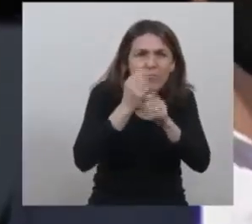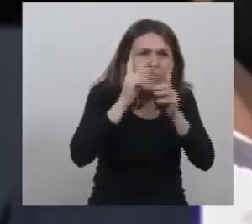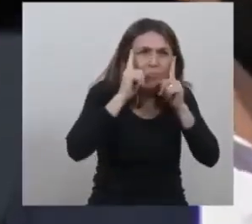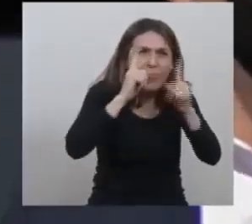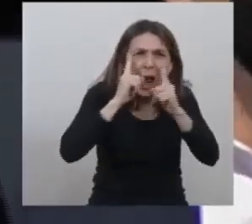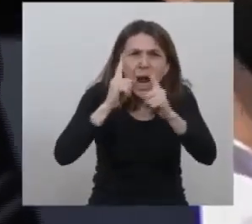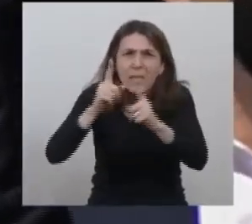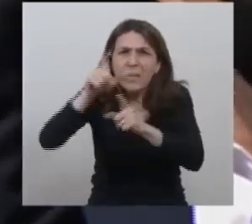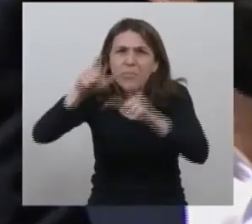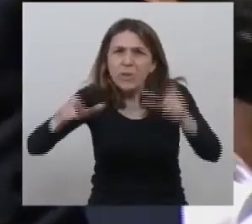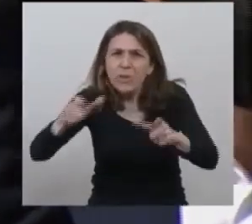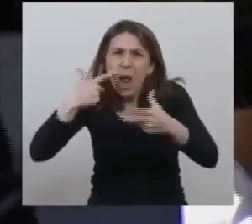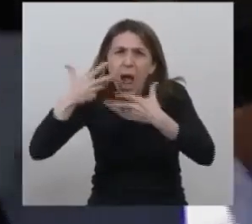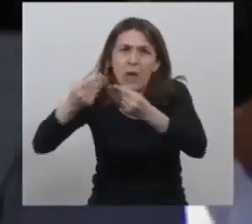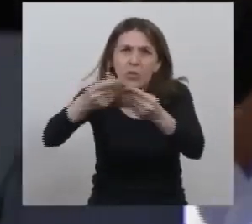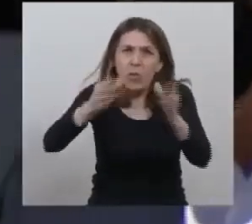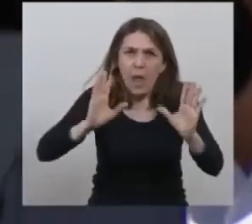gente,